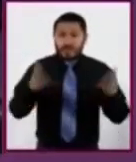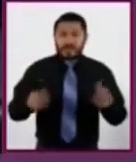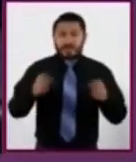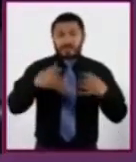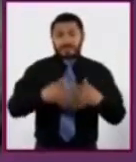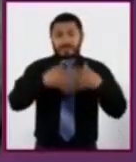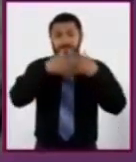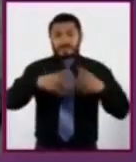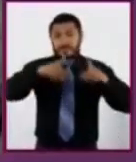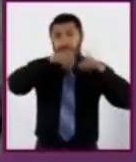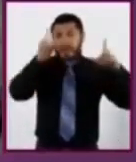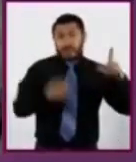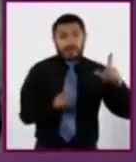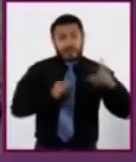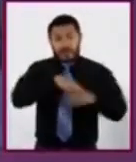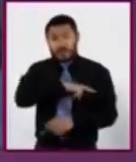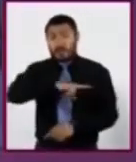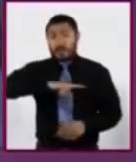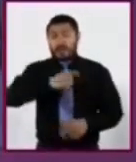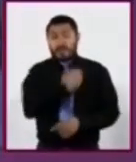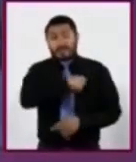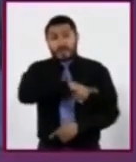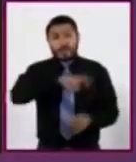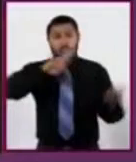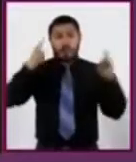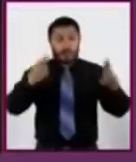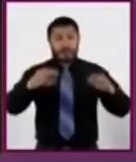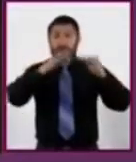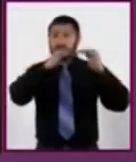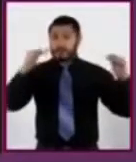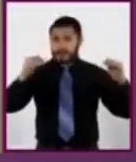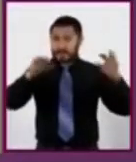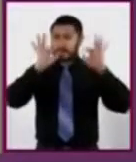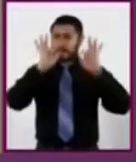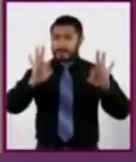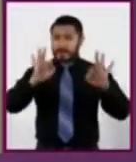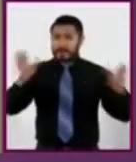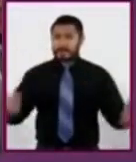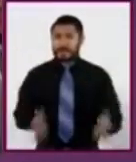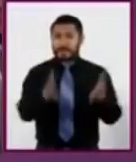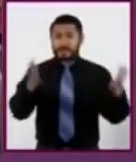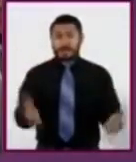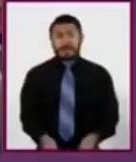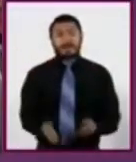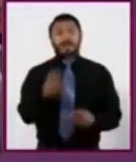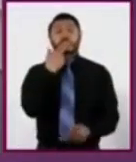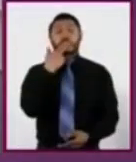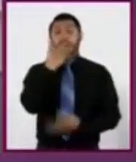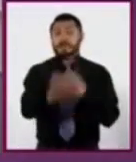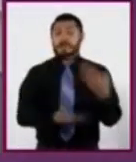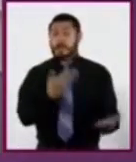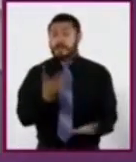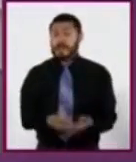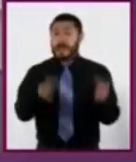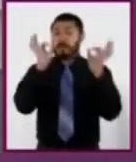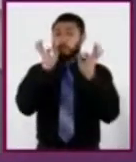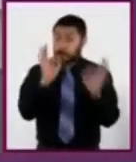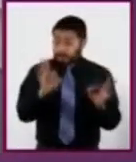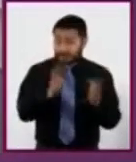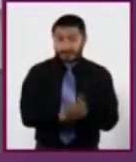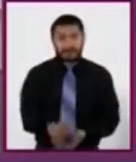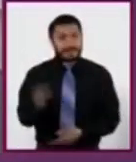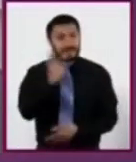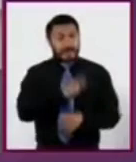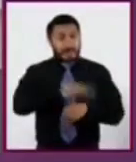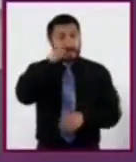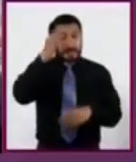Universal, equitativo, integral, sustentable, efectivo y de calidad, particularmente con